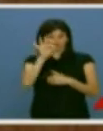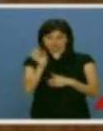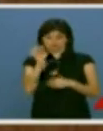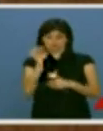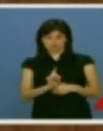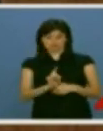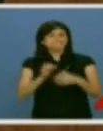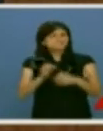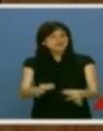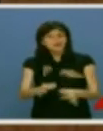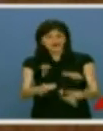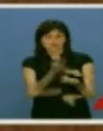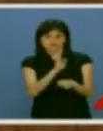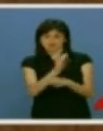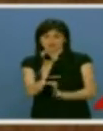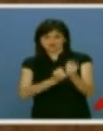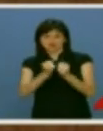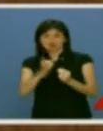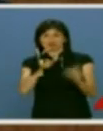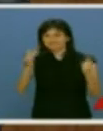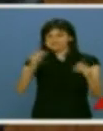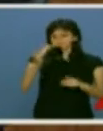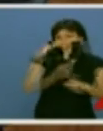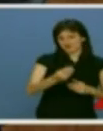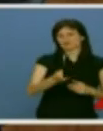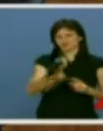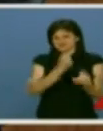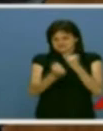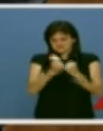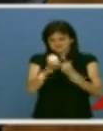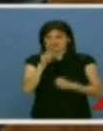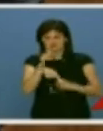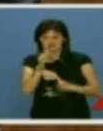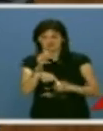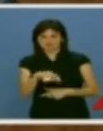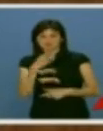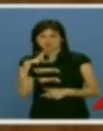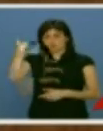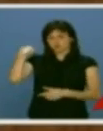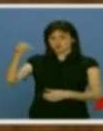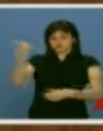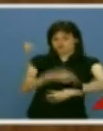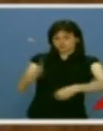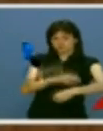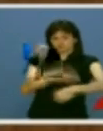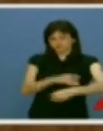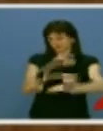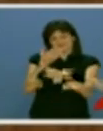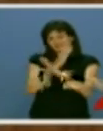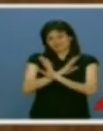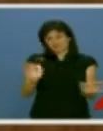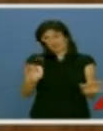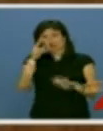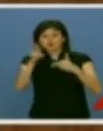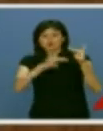Siempre hay que ser austeros, también en la bonanza. Pero ahora ya no podemos optar. Usted sabe bien que se acabaron los ingresos del pasado, debidos en gran parte a un sector de la